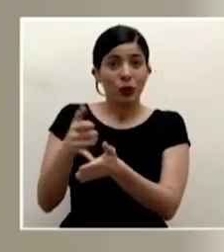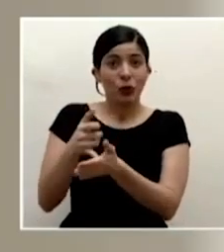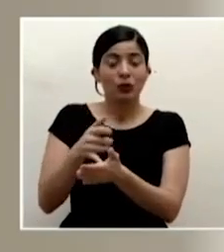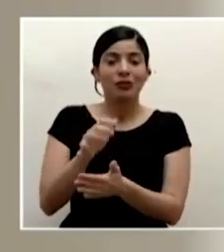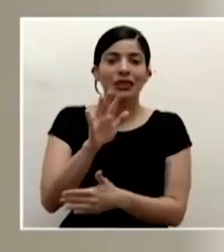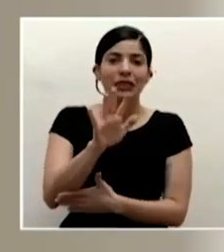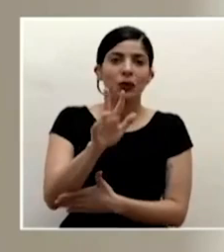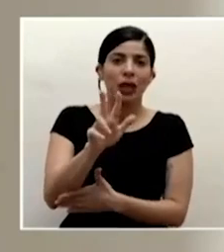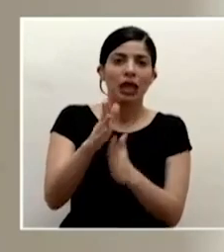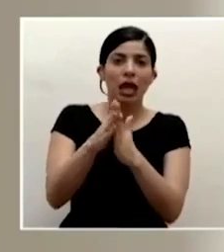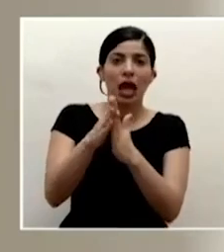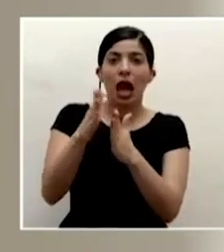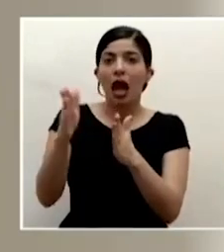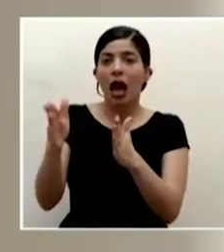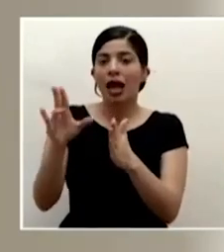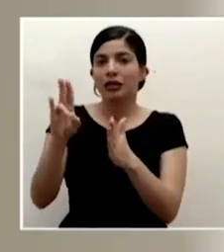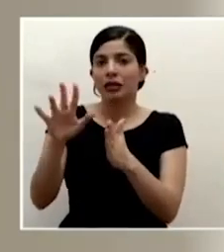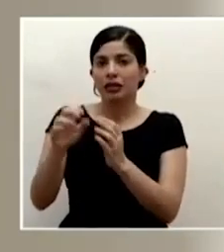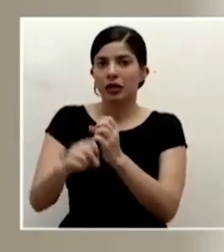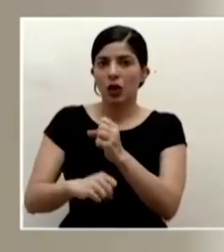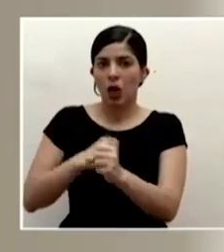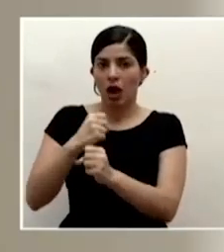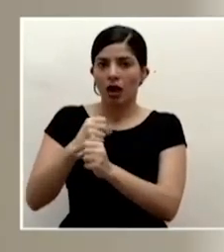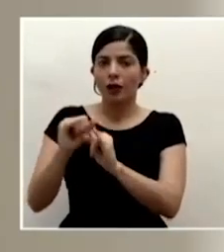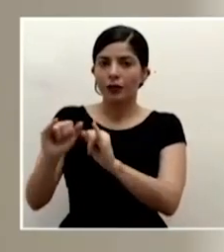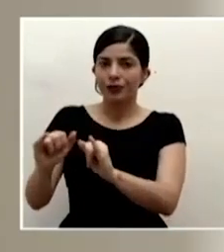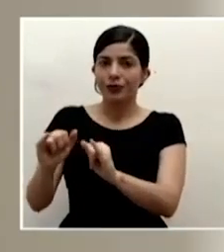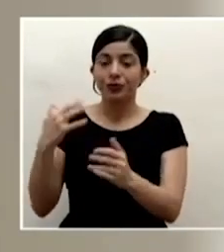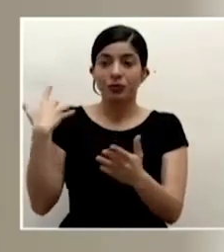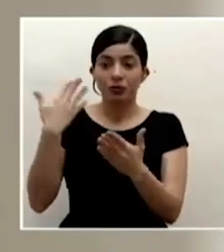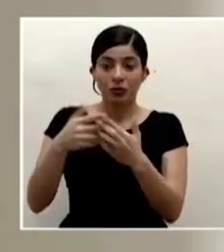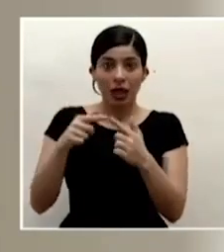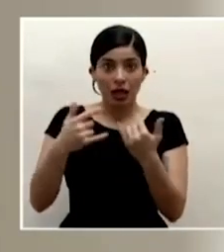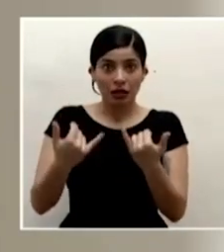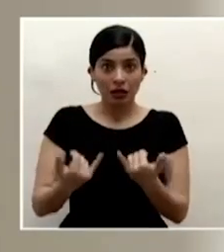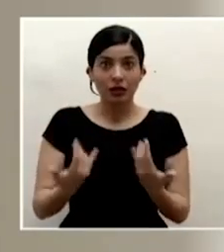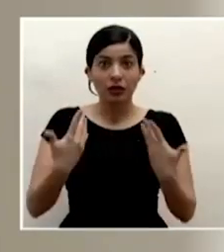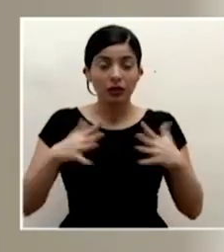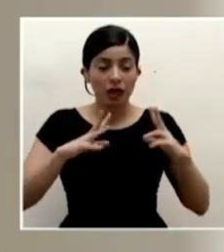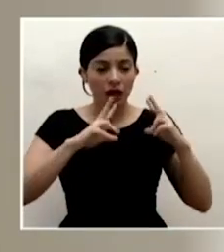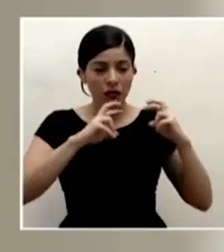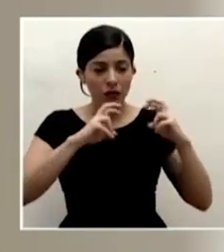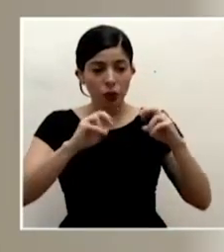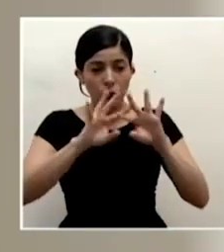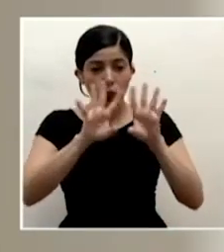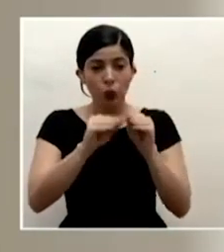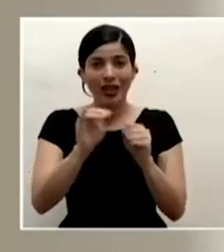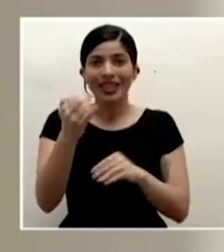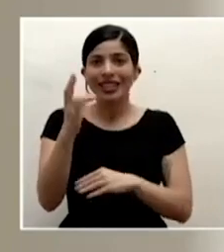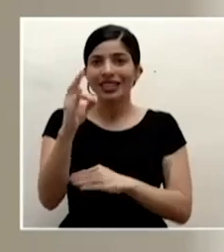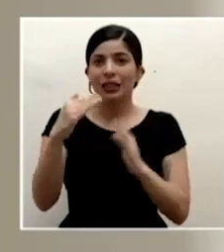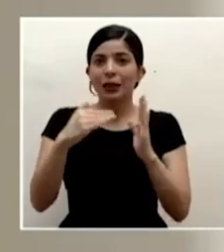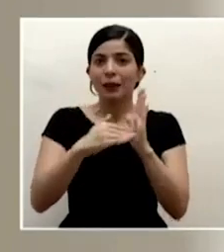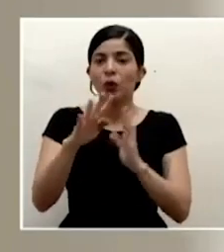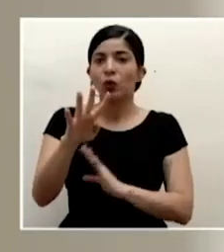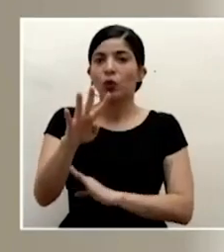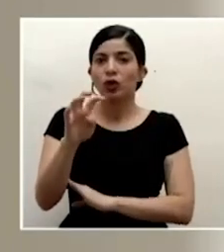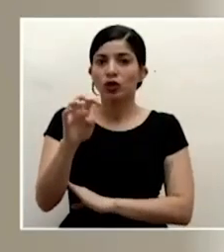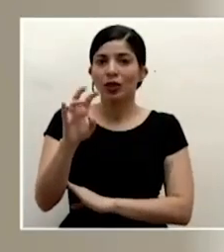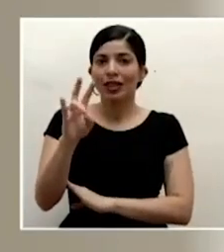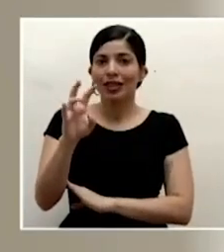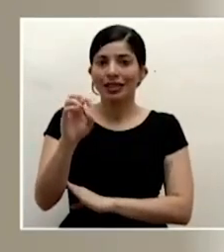desde los cincuenta y tres hasta los setenta y cinco años. Al día de hoy se han procesado un total de diecisiete mil cuatrocientos